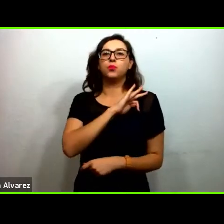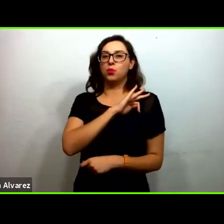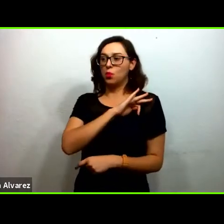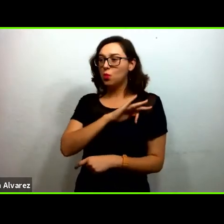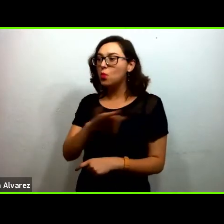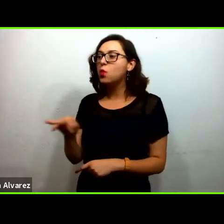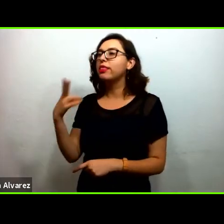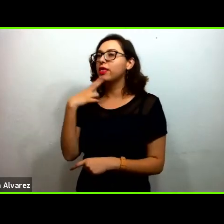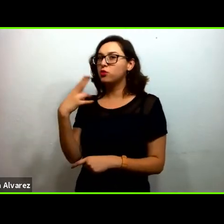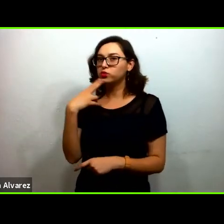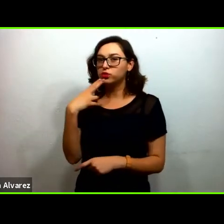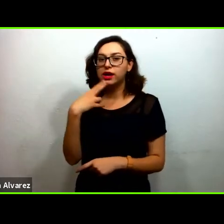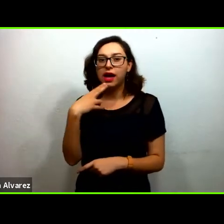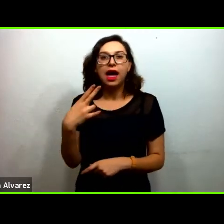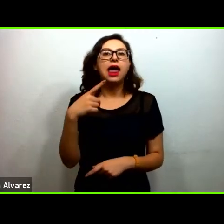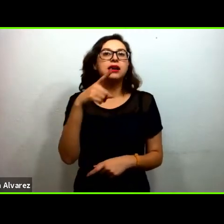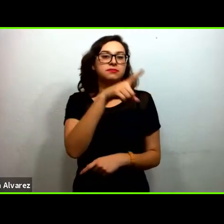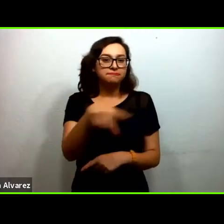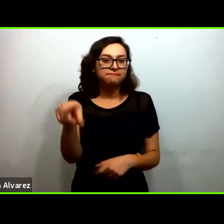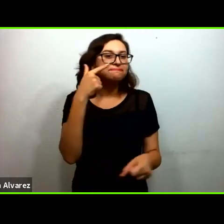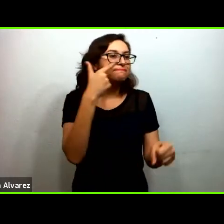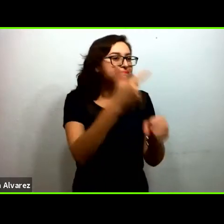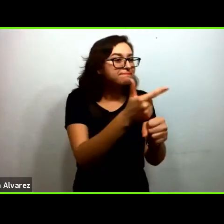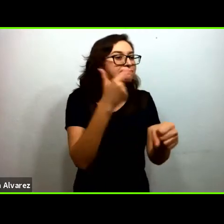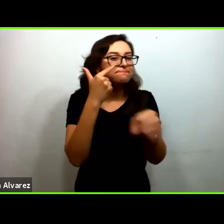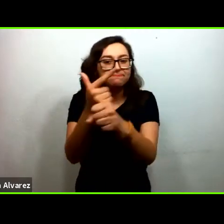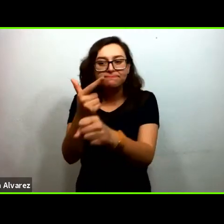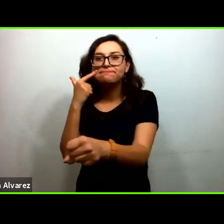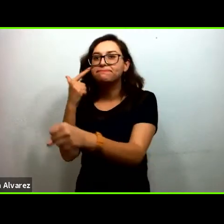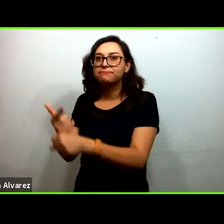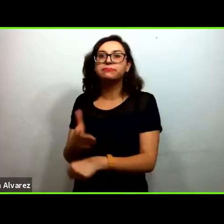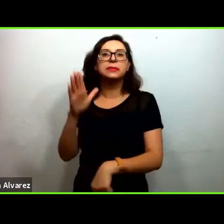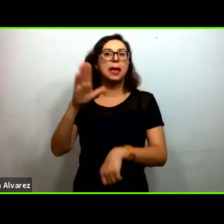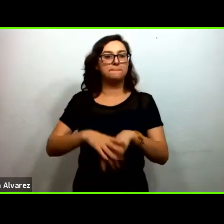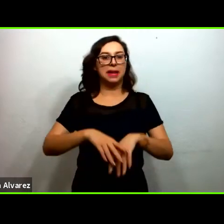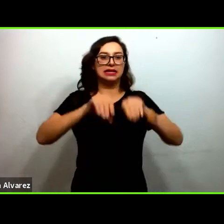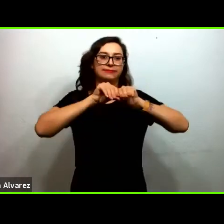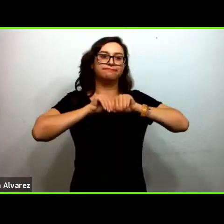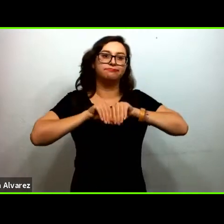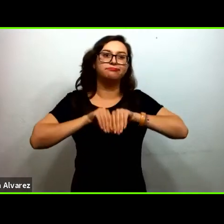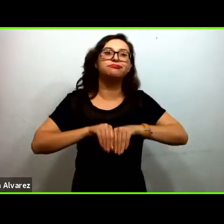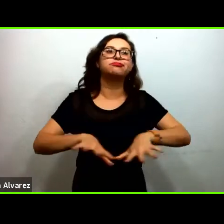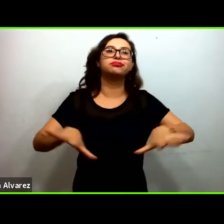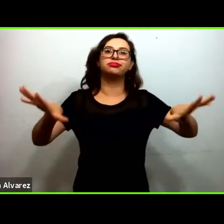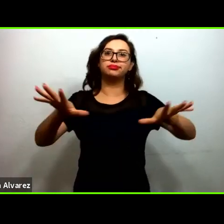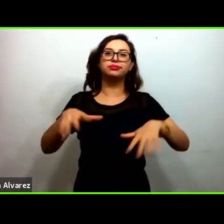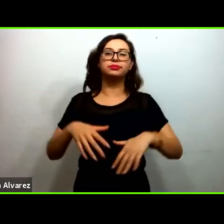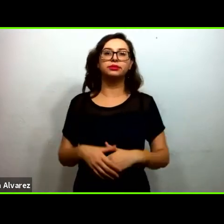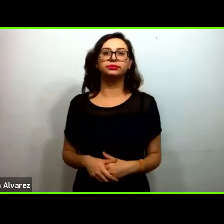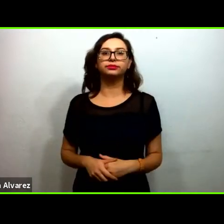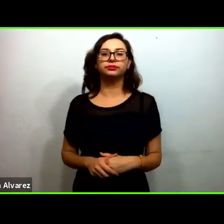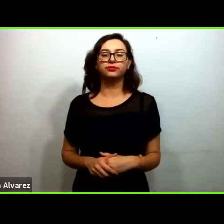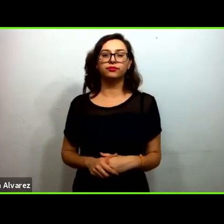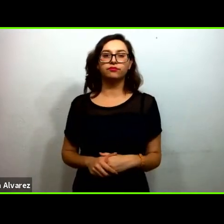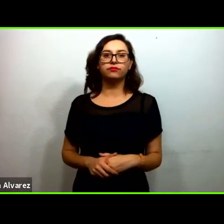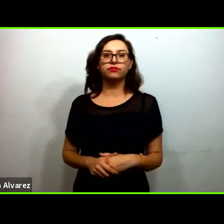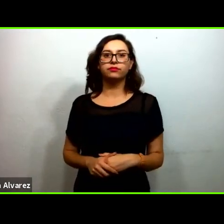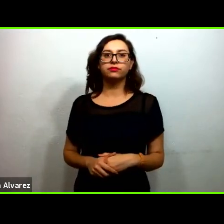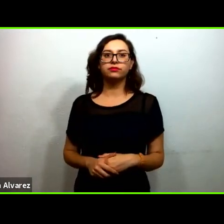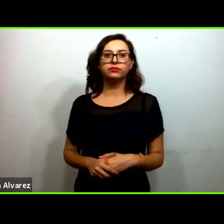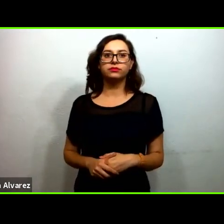identificación ampliemos esta red de alianzas de radio de un modo más